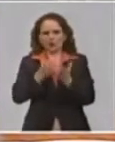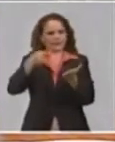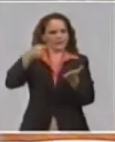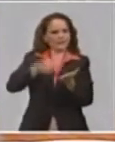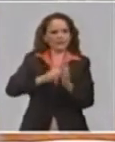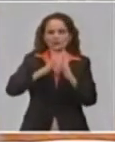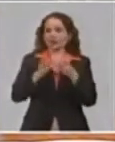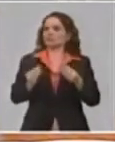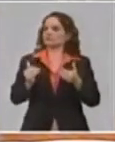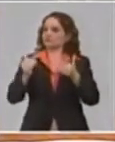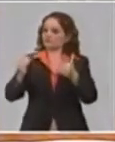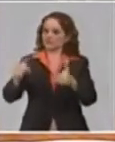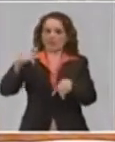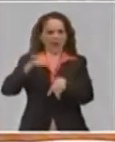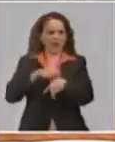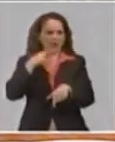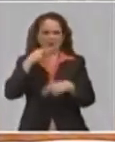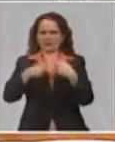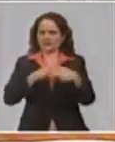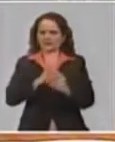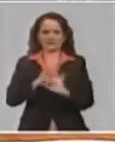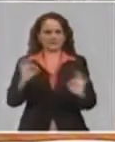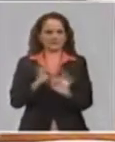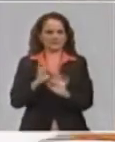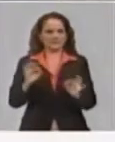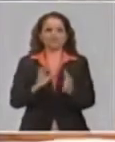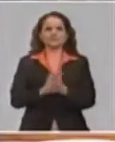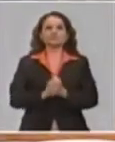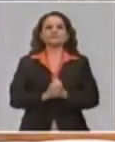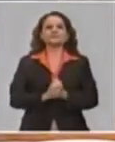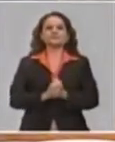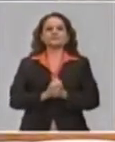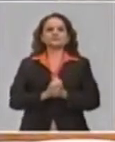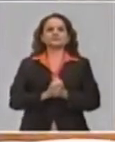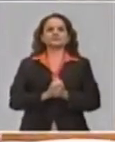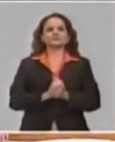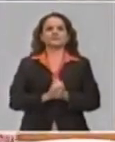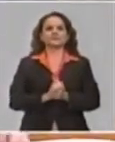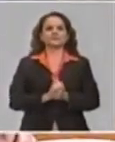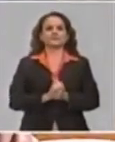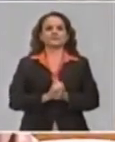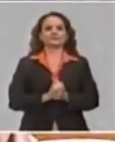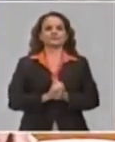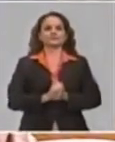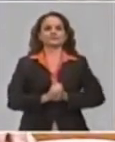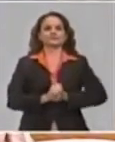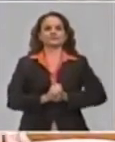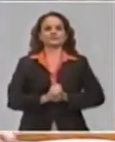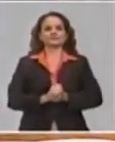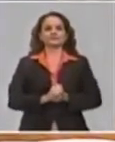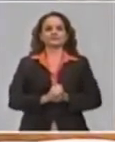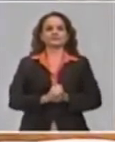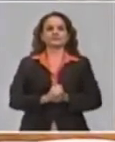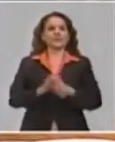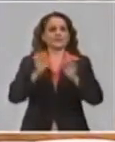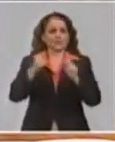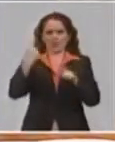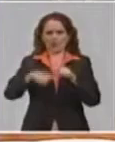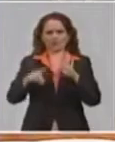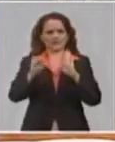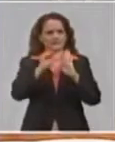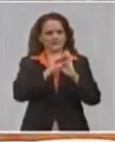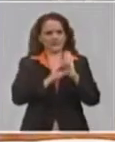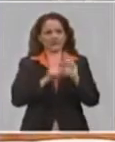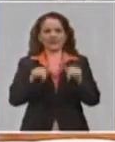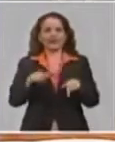mediante la declaración jurada, también está aplazado el pago de esos tributos. Los trabajadores que tienen suspendida